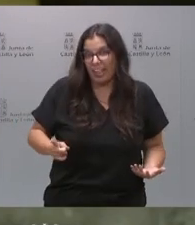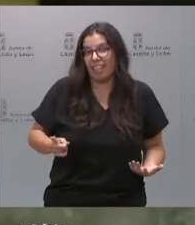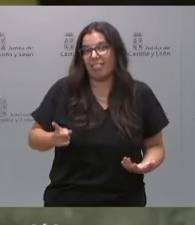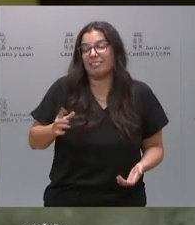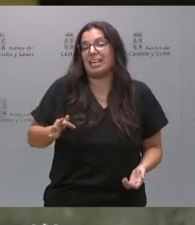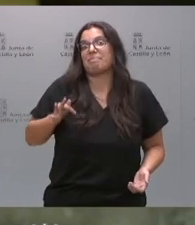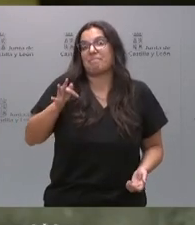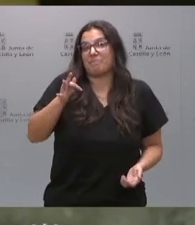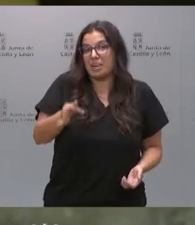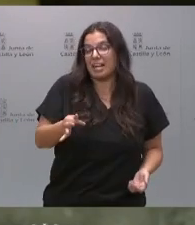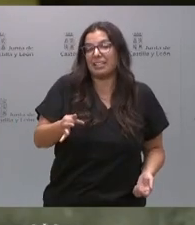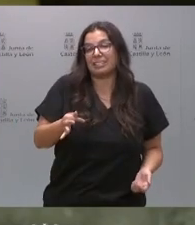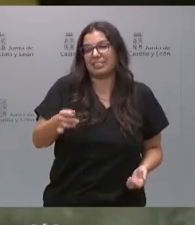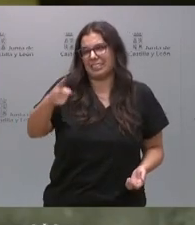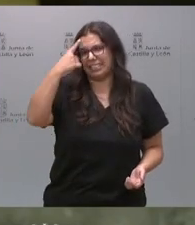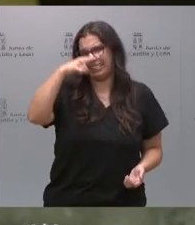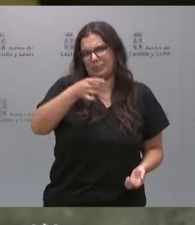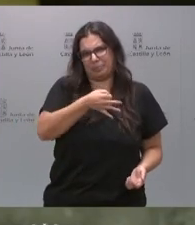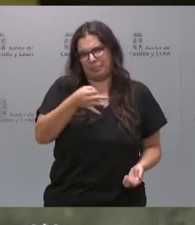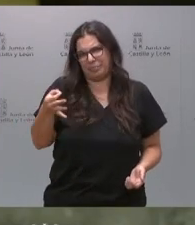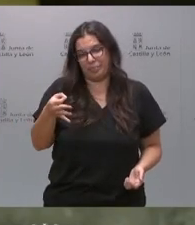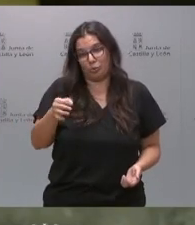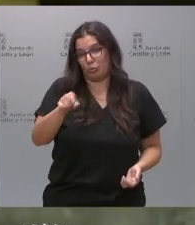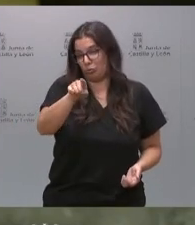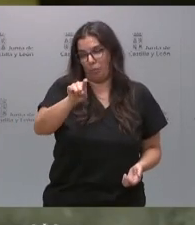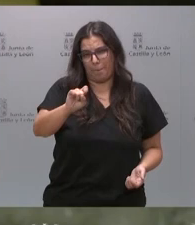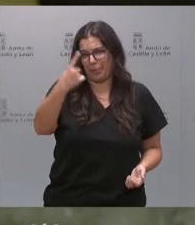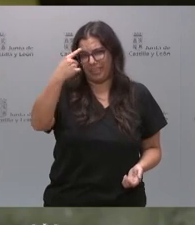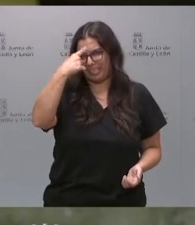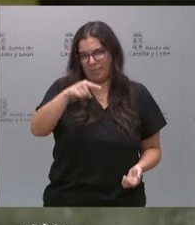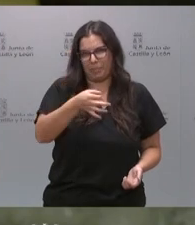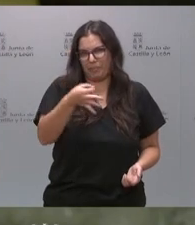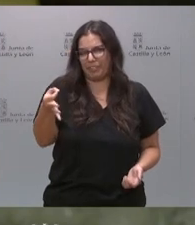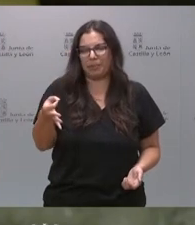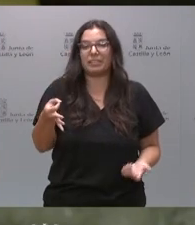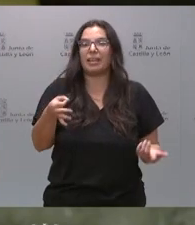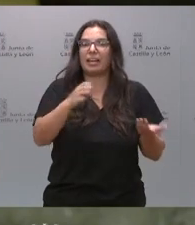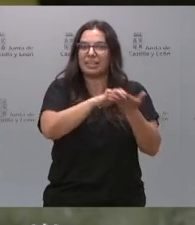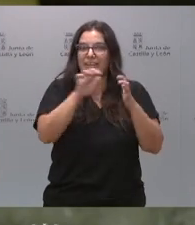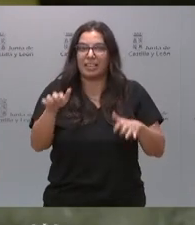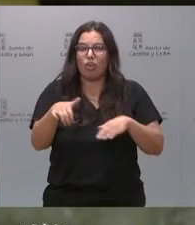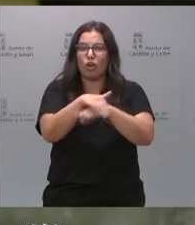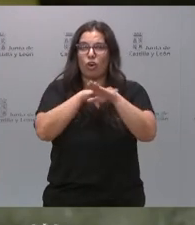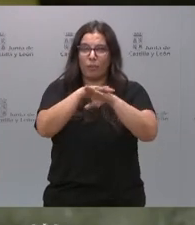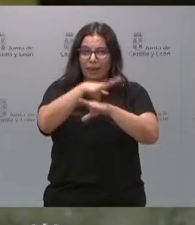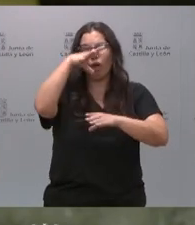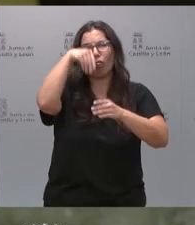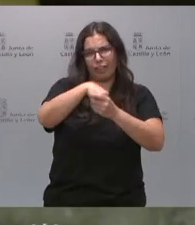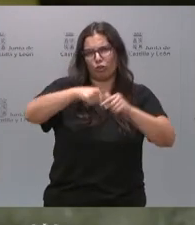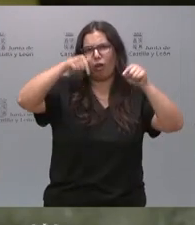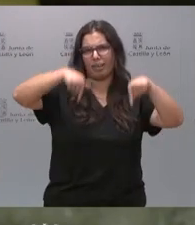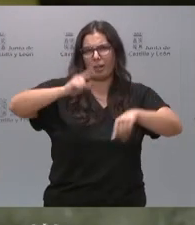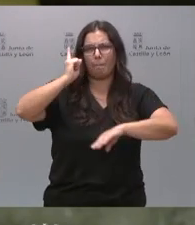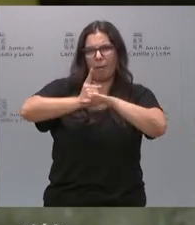sino que saben perfectamente, usted la primera, que Castilla y León se gobierna desde Castilla y León.